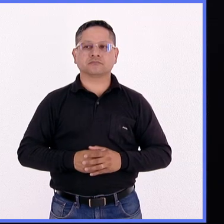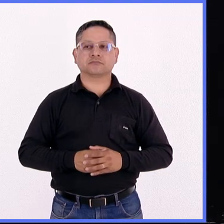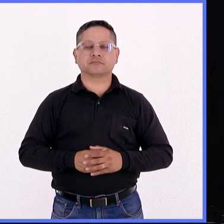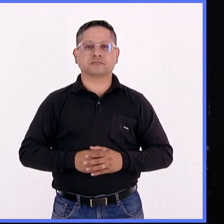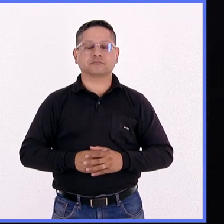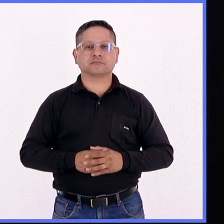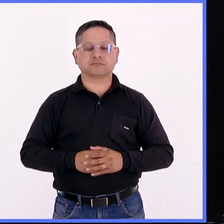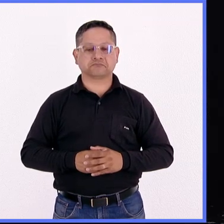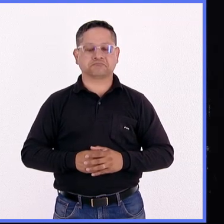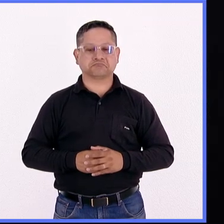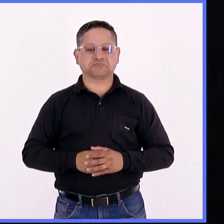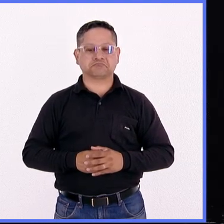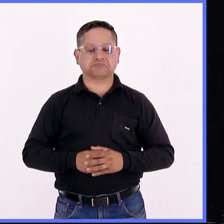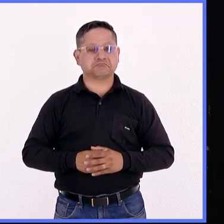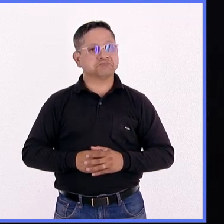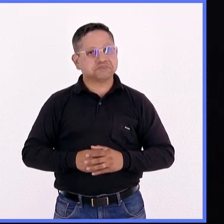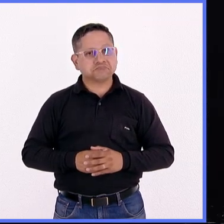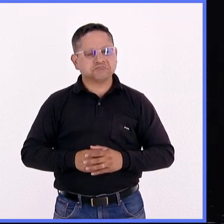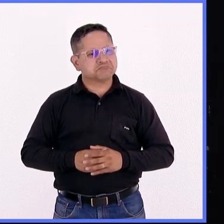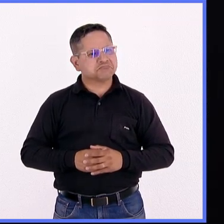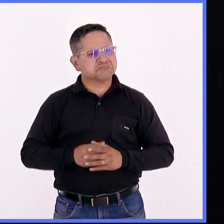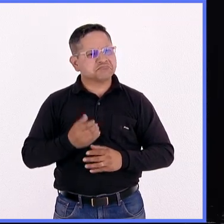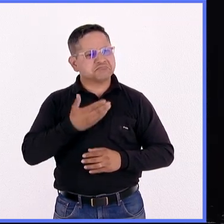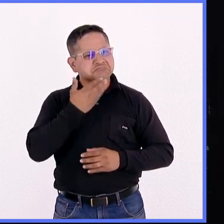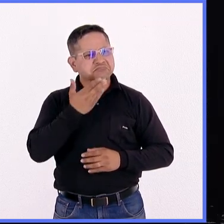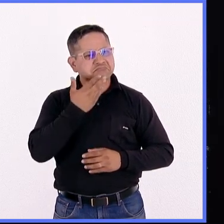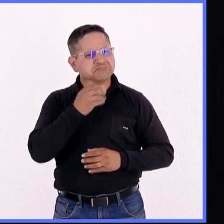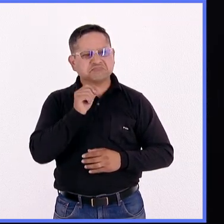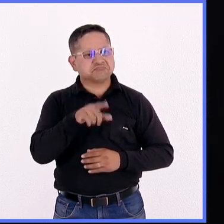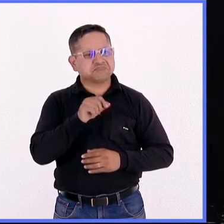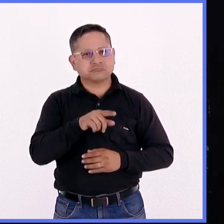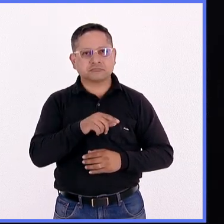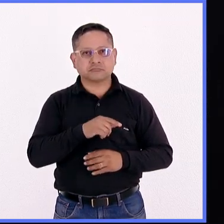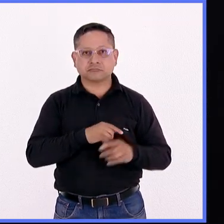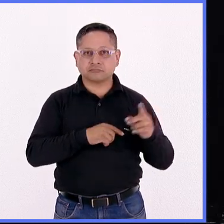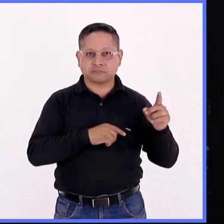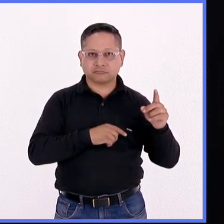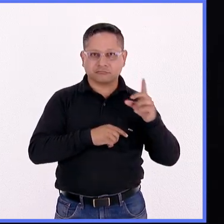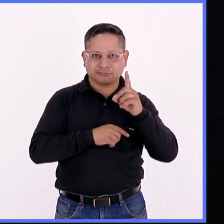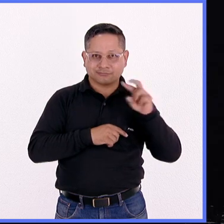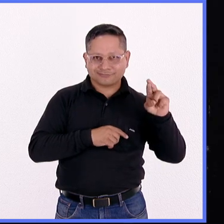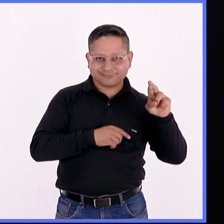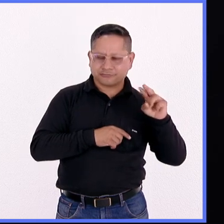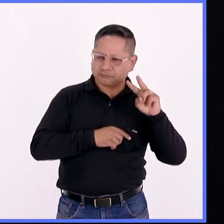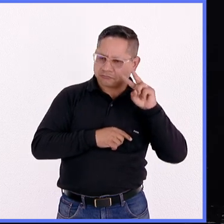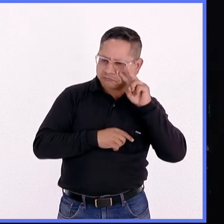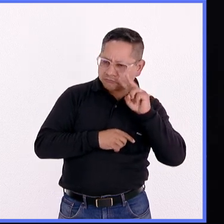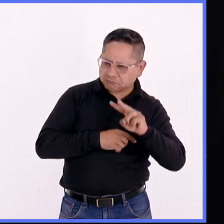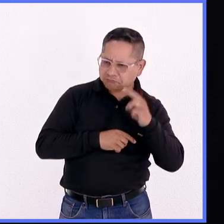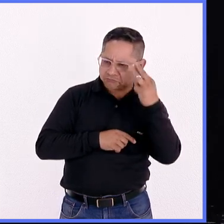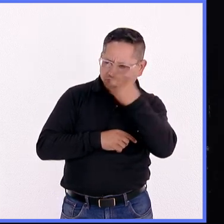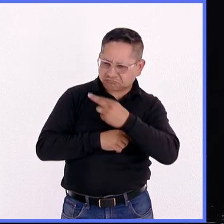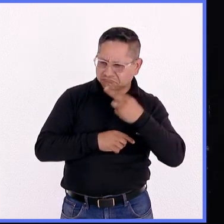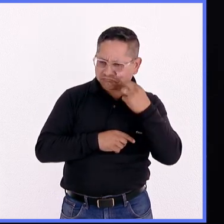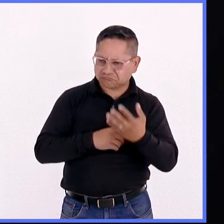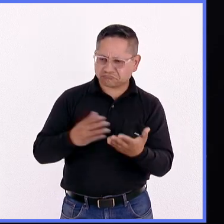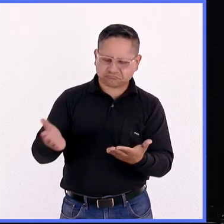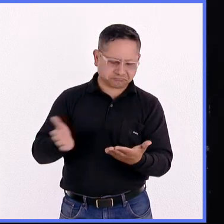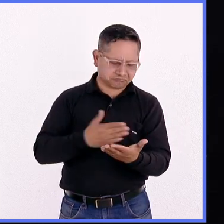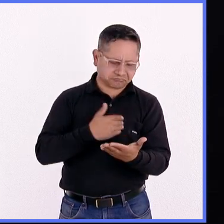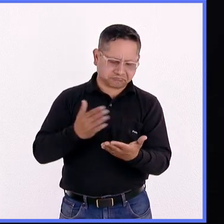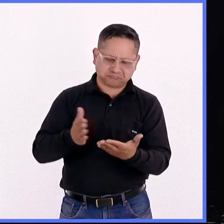La mayor parte de las veces pasaba lo mismo. El doctor revisaba los artículos que habíamos preparado para nuestras publicaciones,